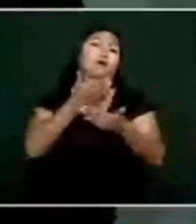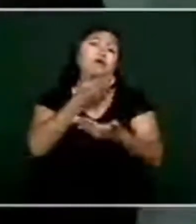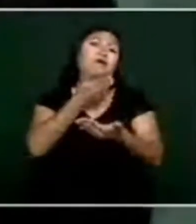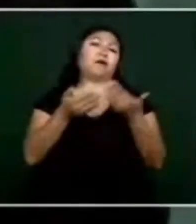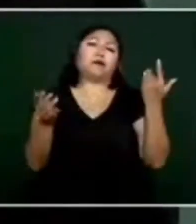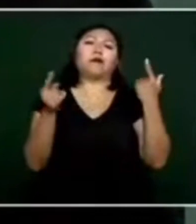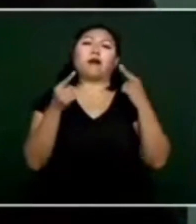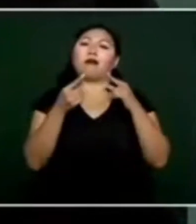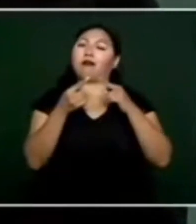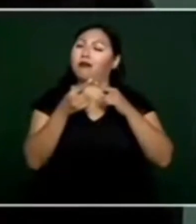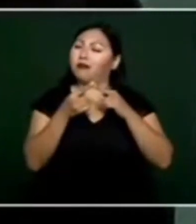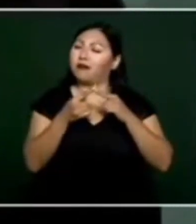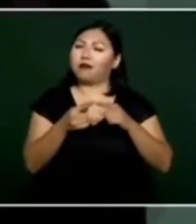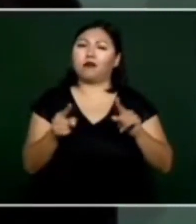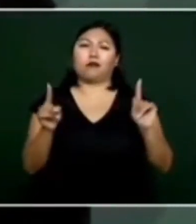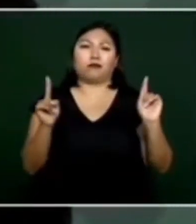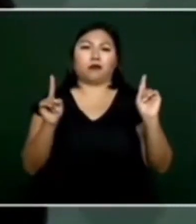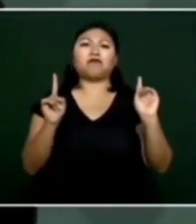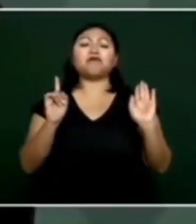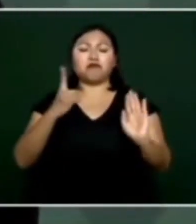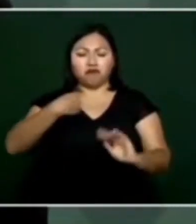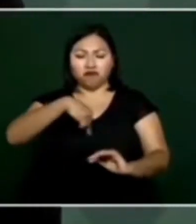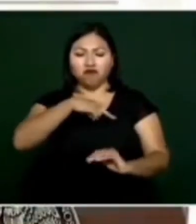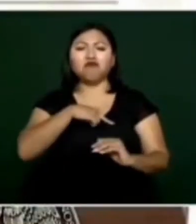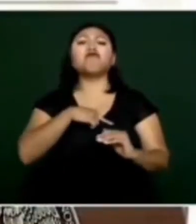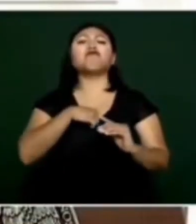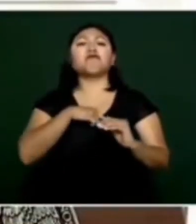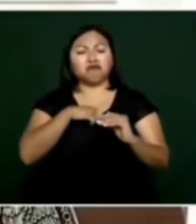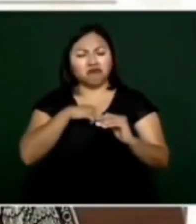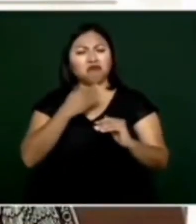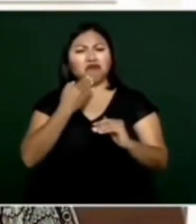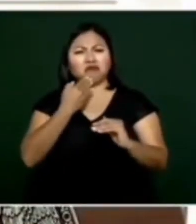avanzando y yo creo que